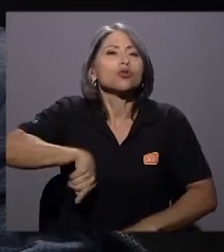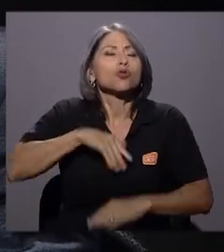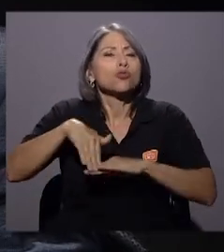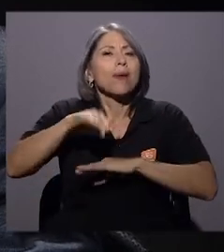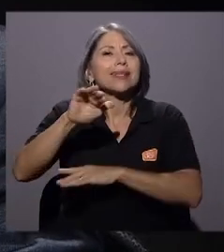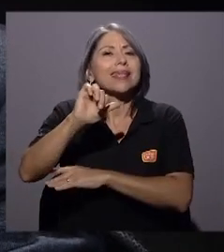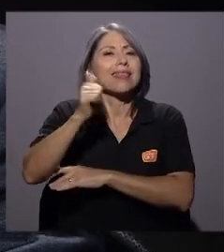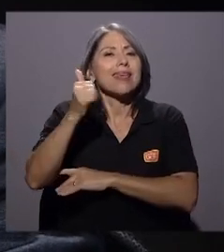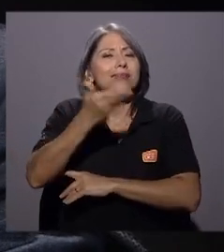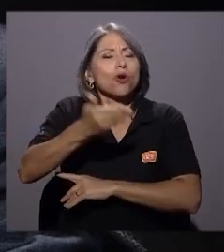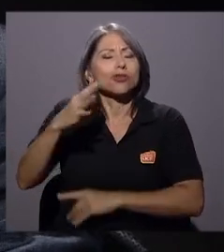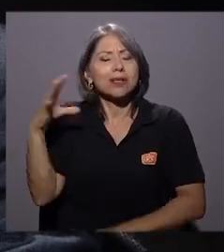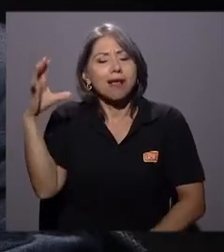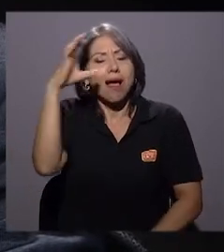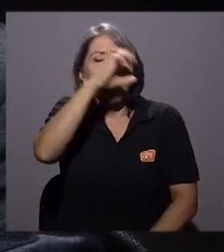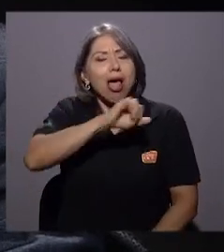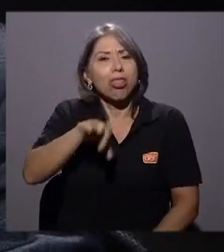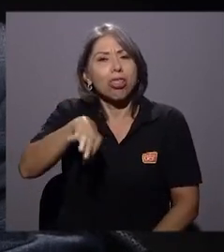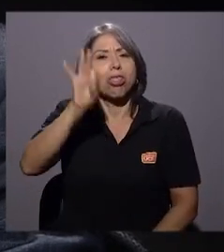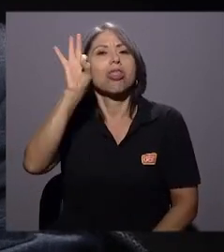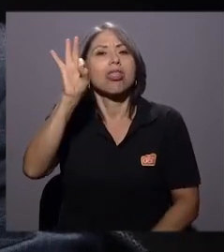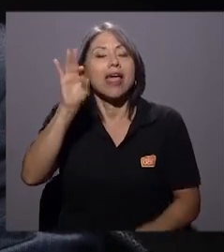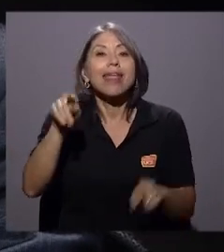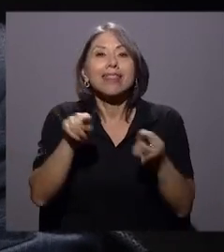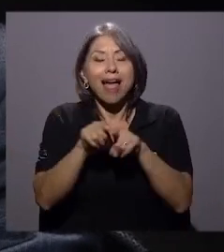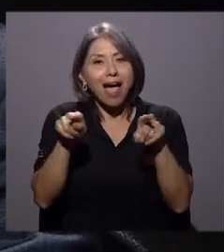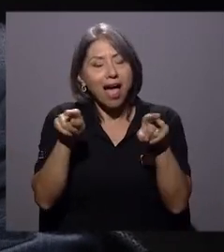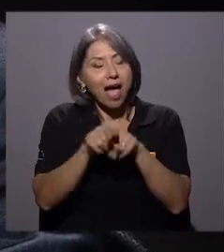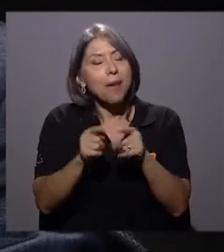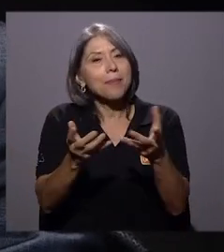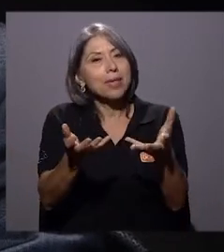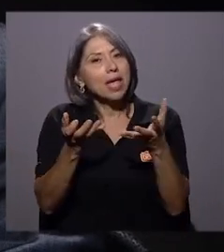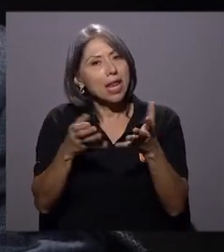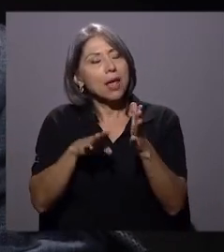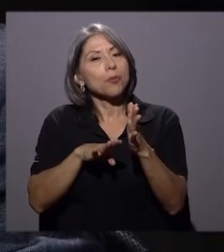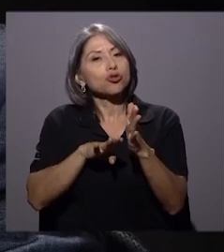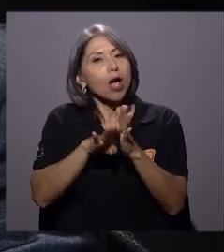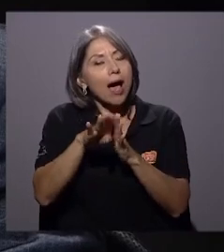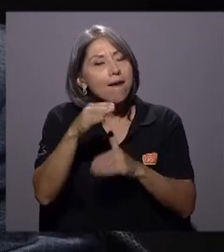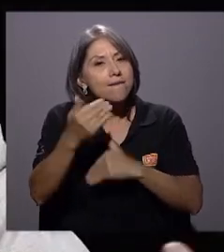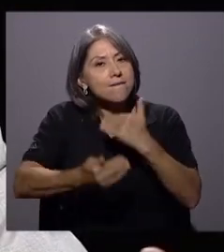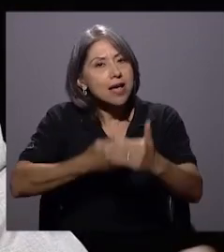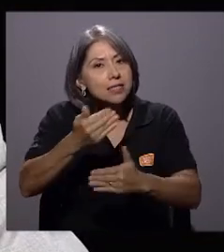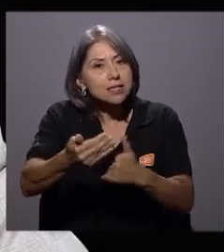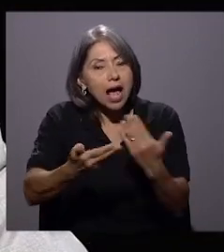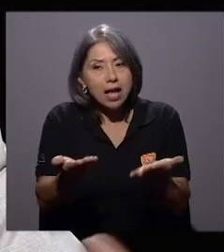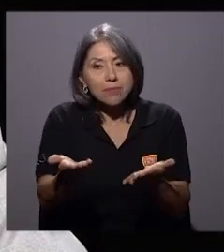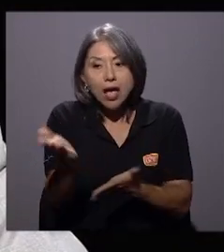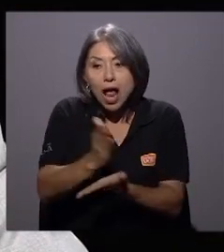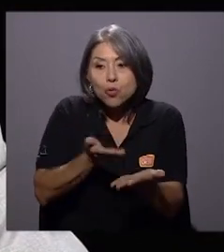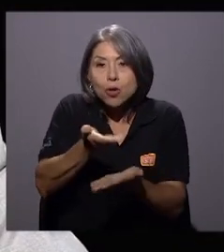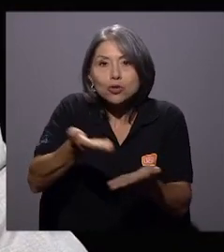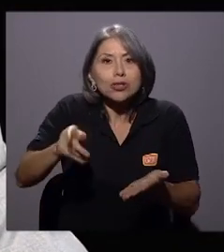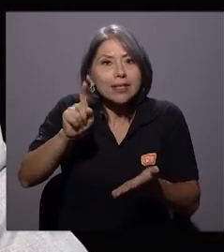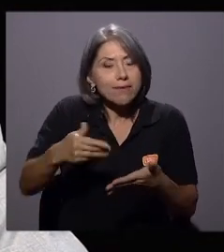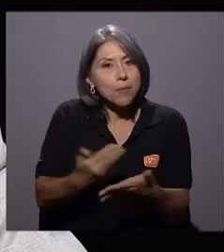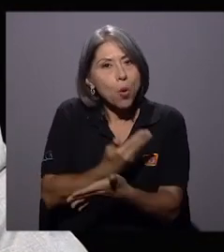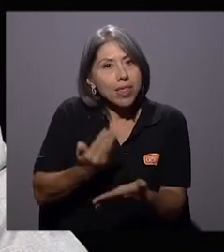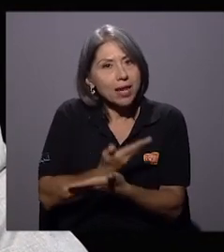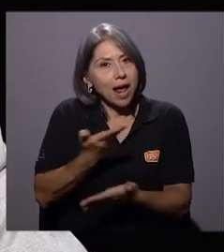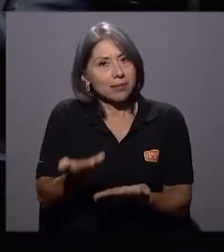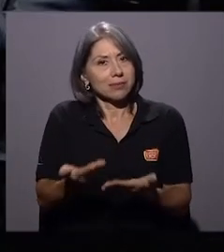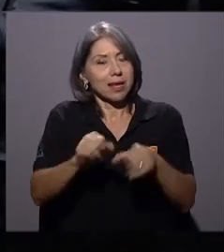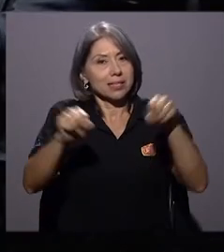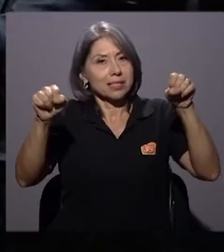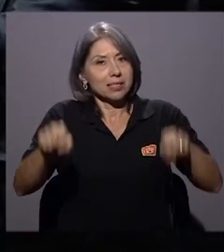y queremos también avanzar en la línea de modernizar algunas cosas que deben modernizarse en el